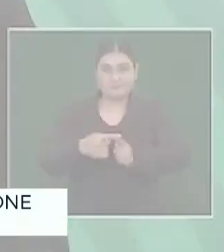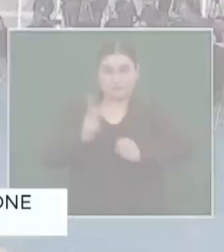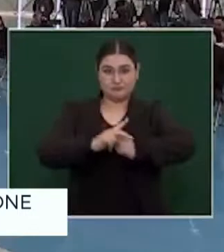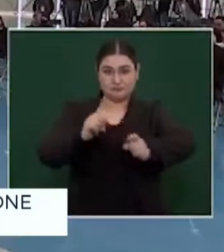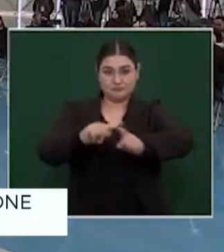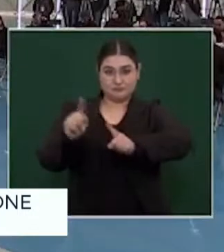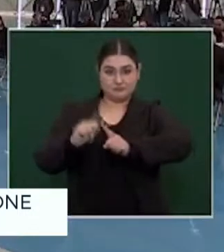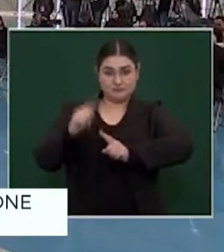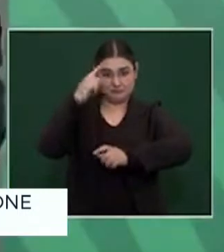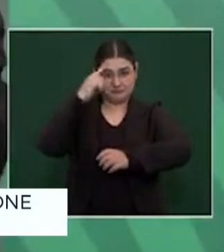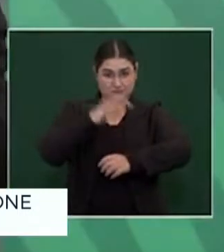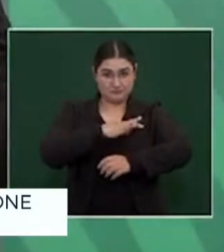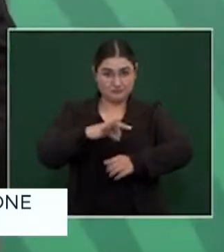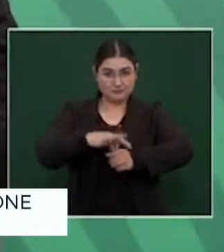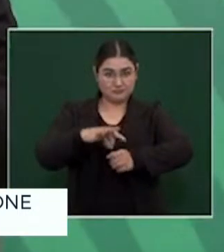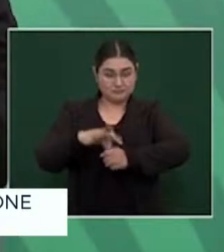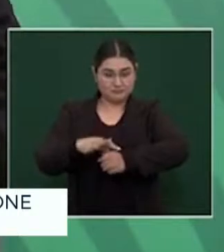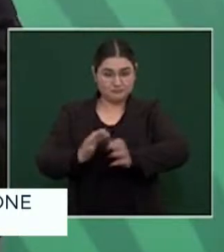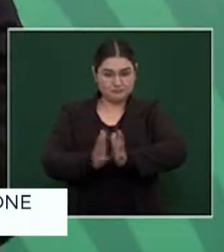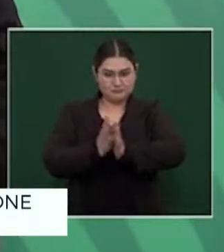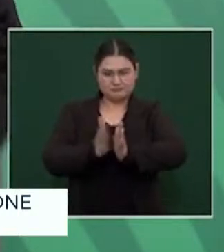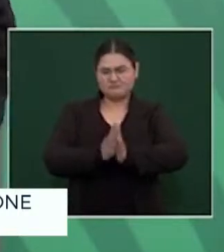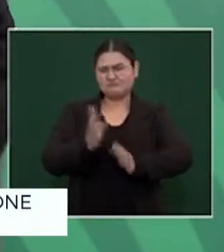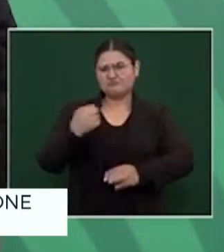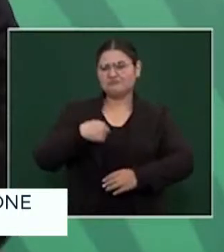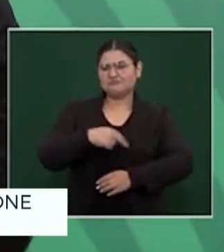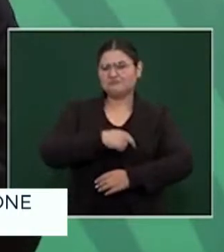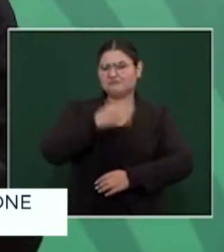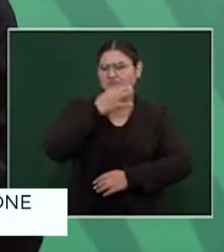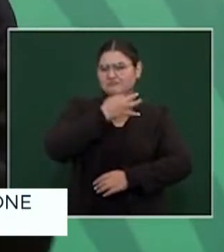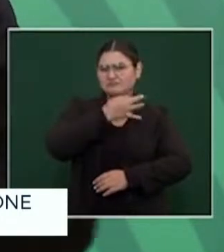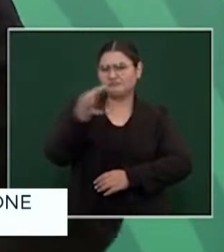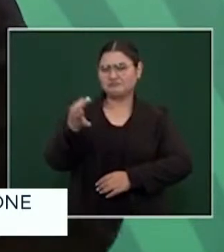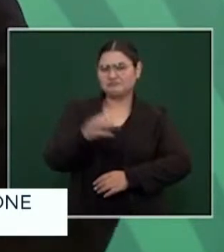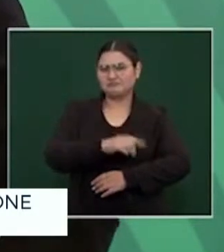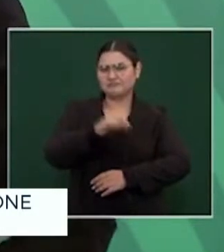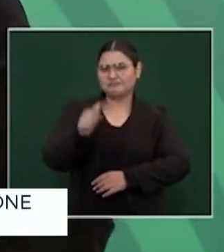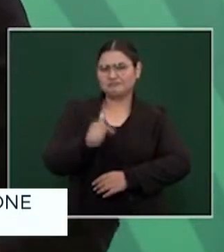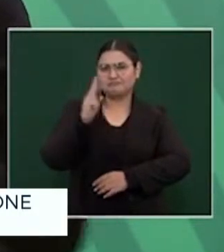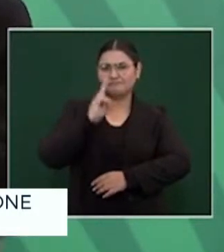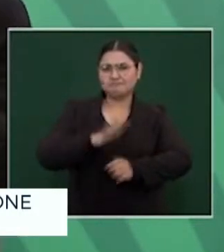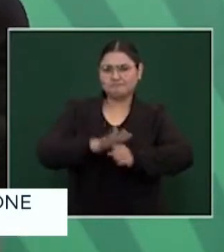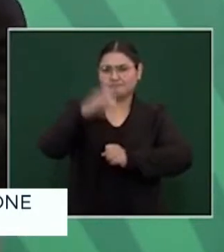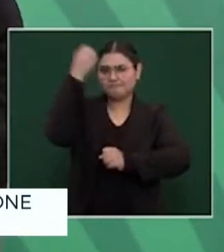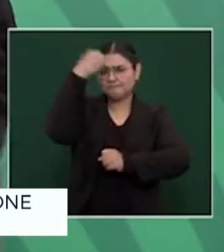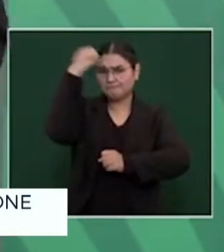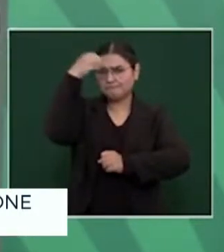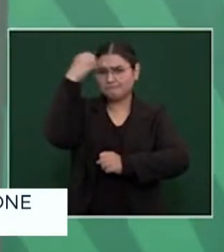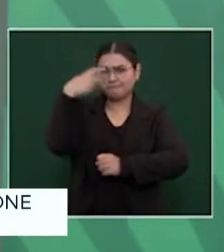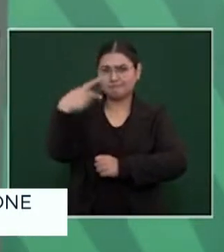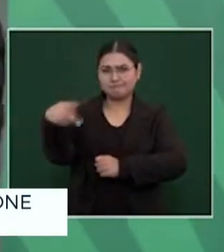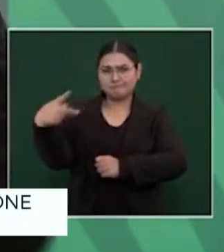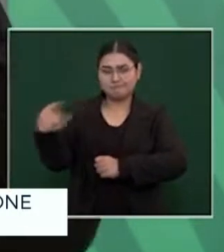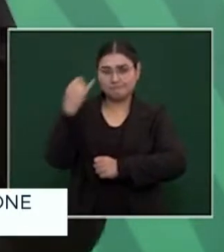de Río. Lo vamos a notificar, a informar, para ver cuál es la opinión que tienen. Si ellos dicen,